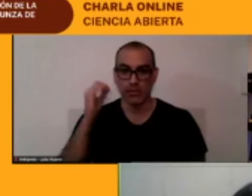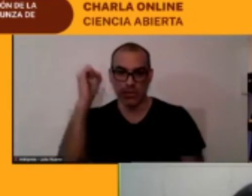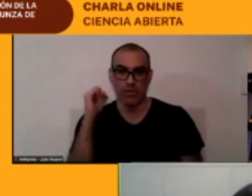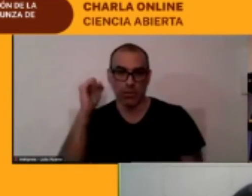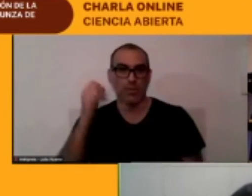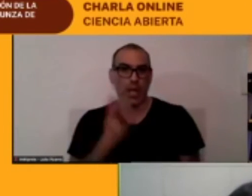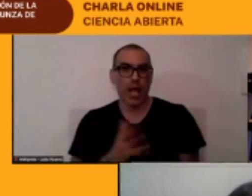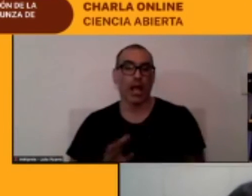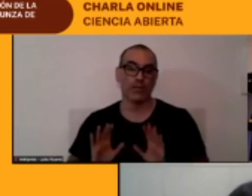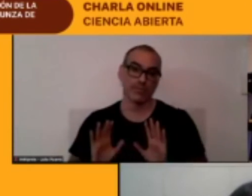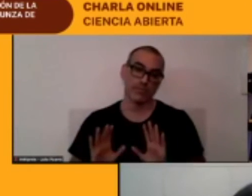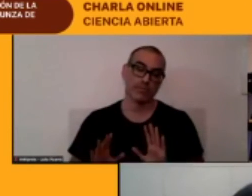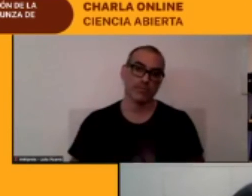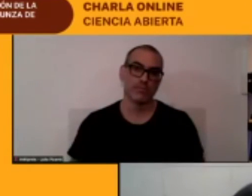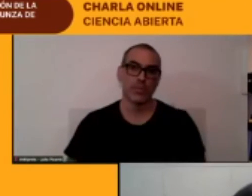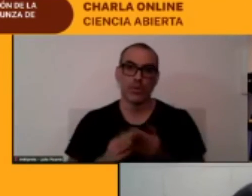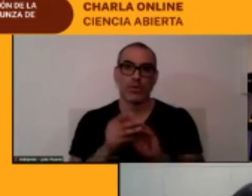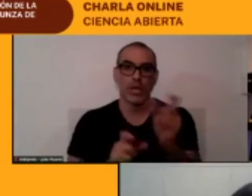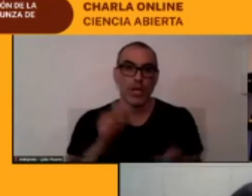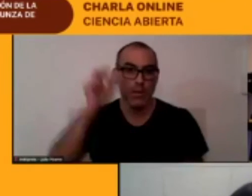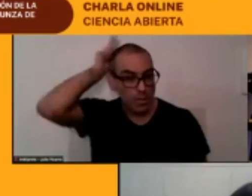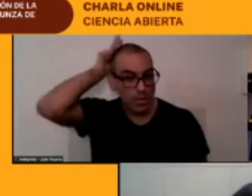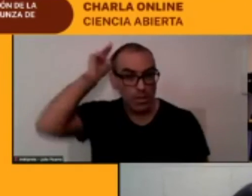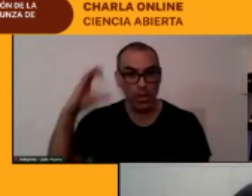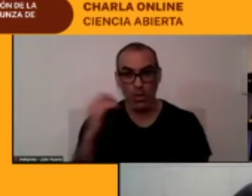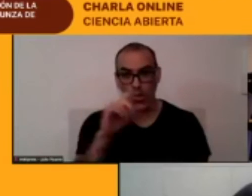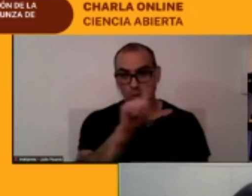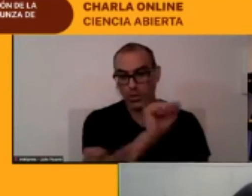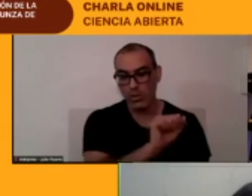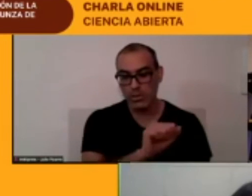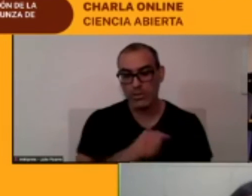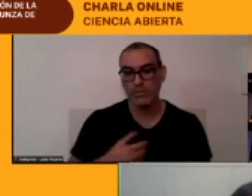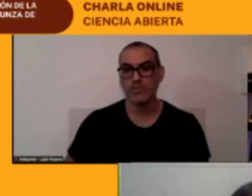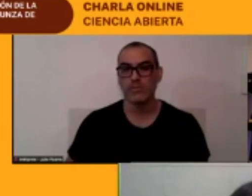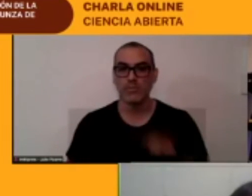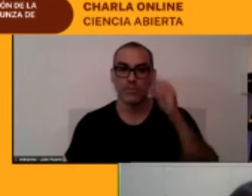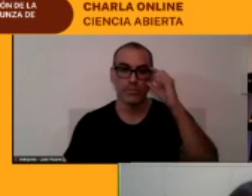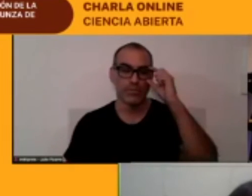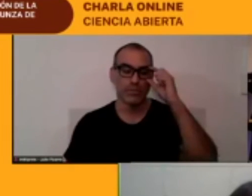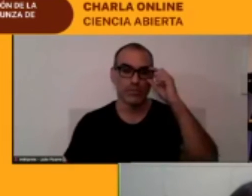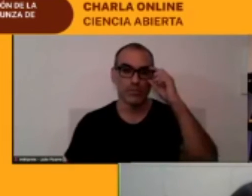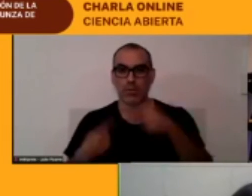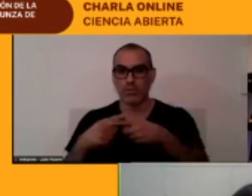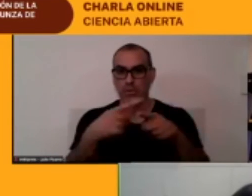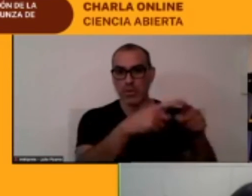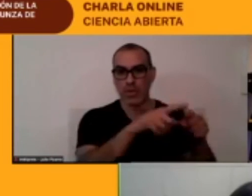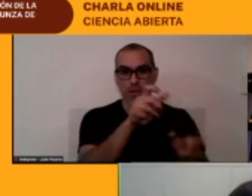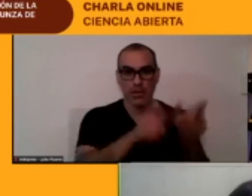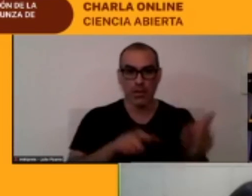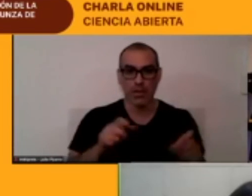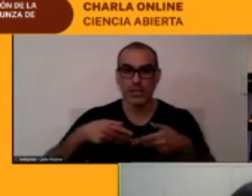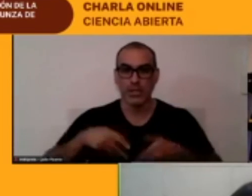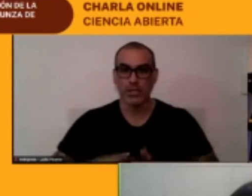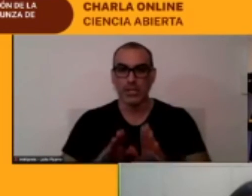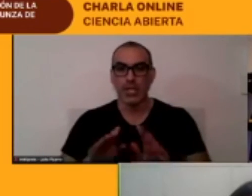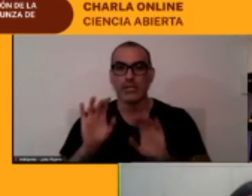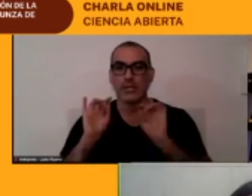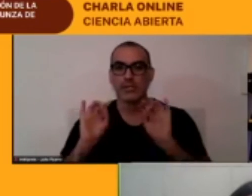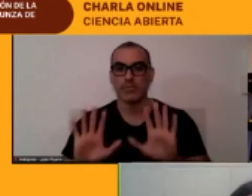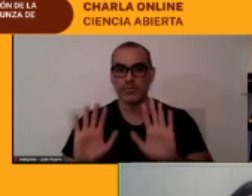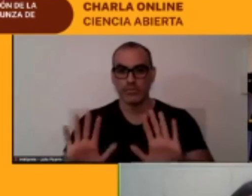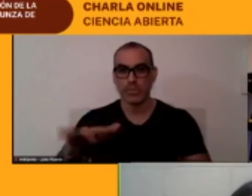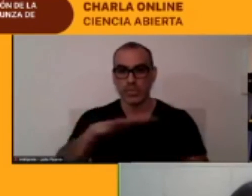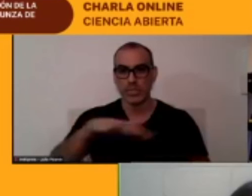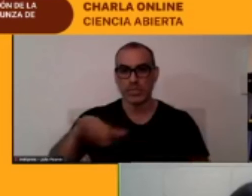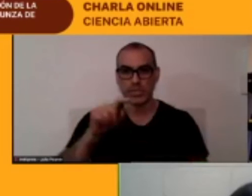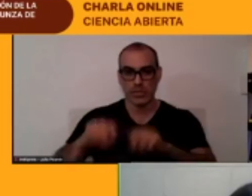de otras etnias que están reconocidas acá lo que puedo responder yo desde mi experiencia acá en la segunda región es que